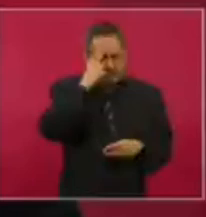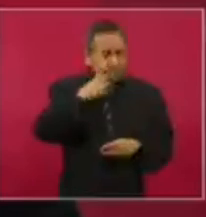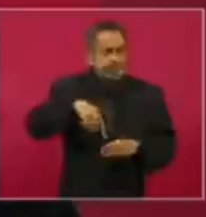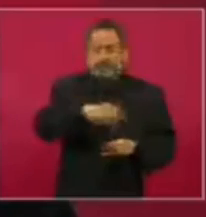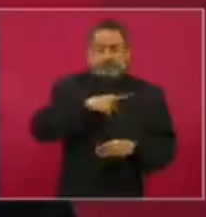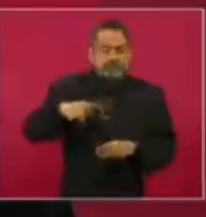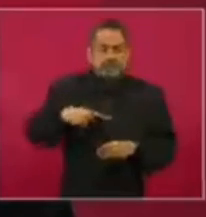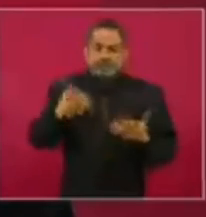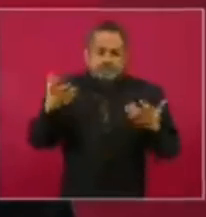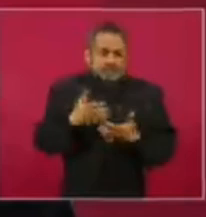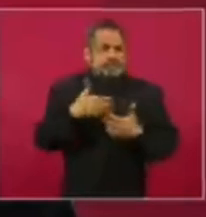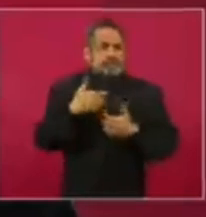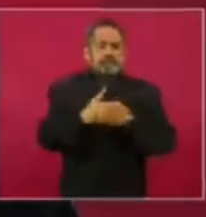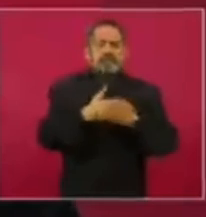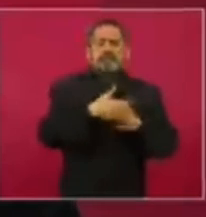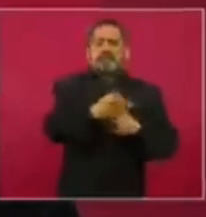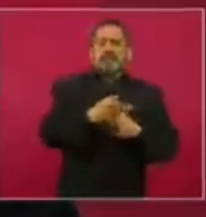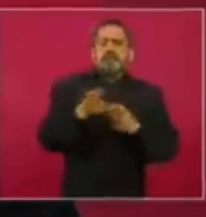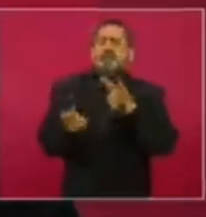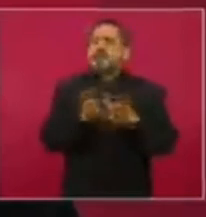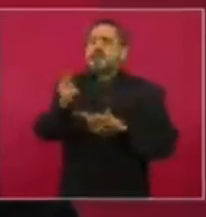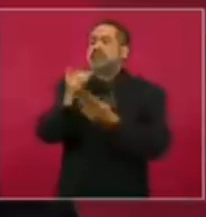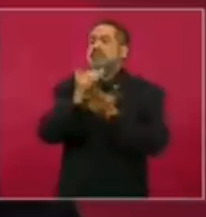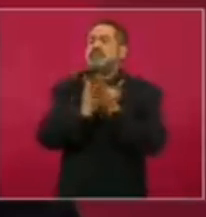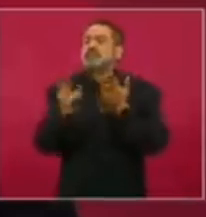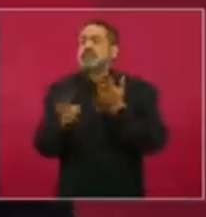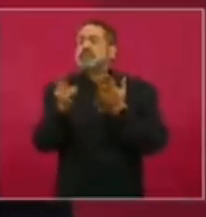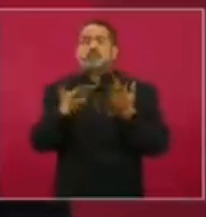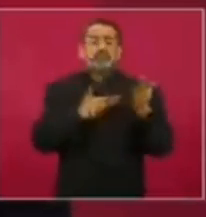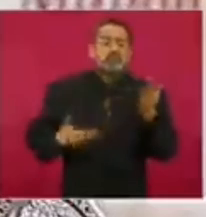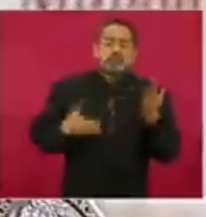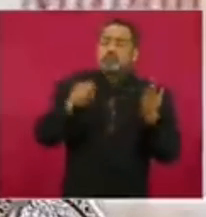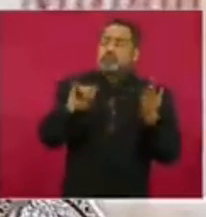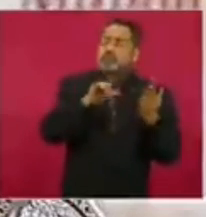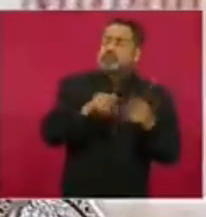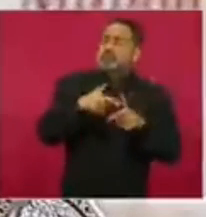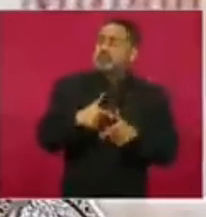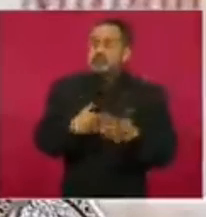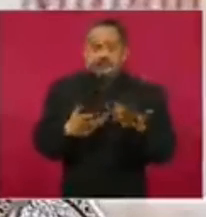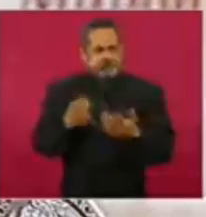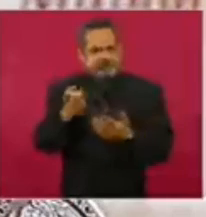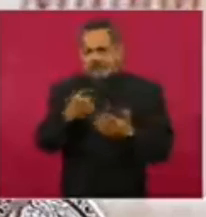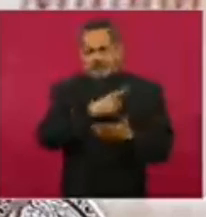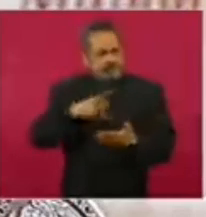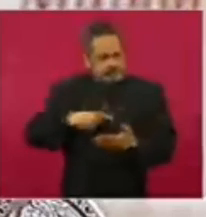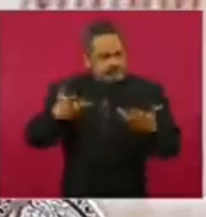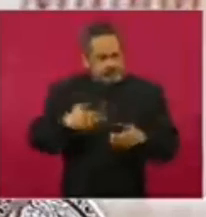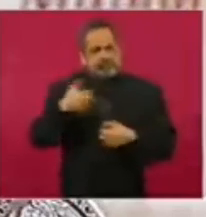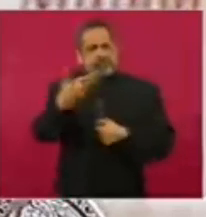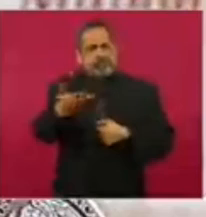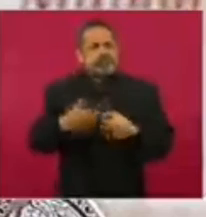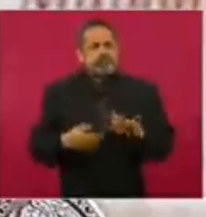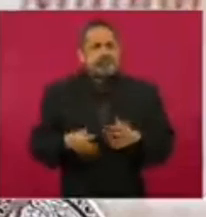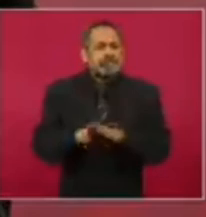cabo la jornada de revocación de mandato. Hasta este momento pues se ha venido desarrollando en los